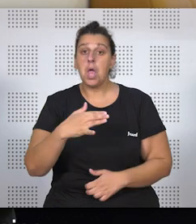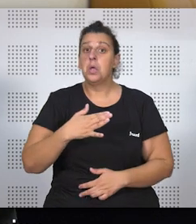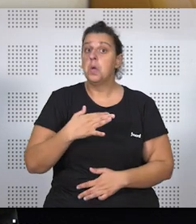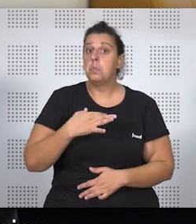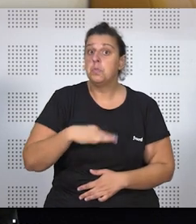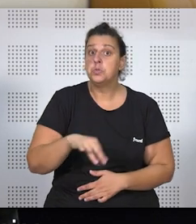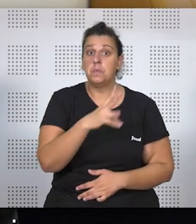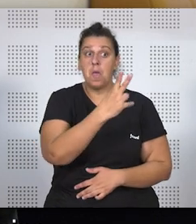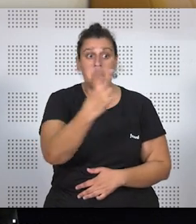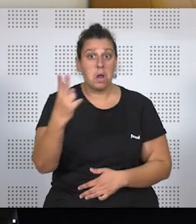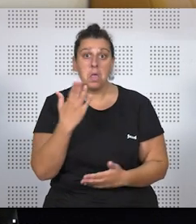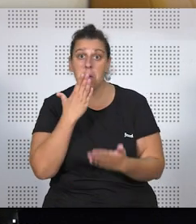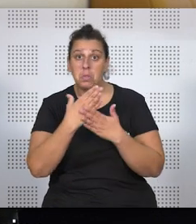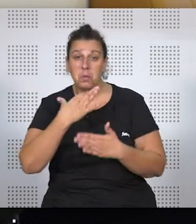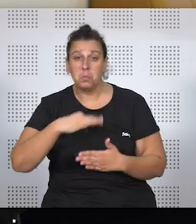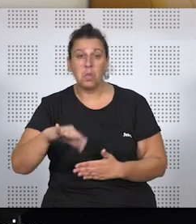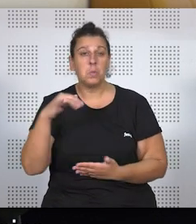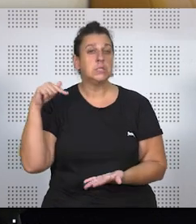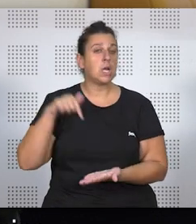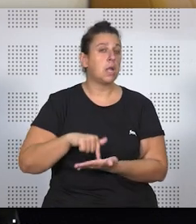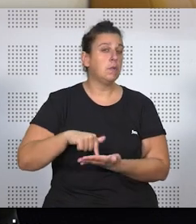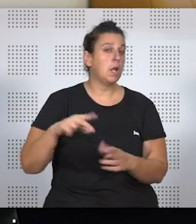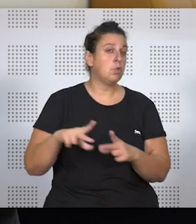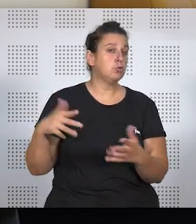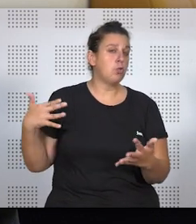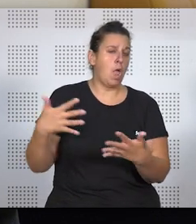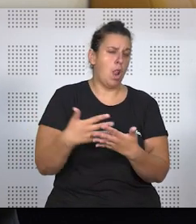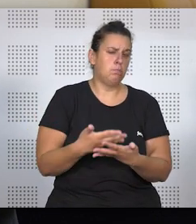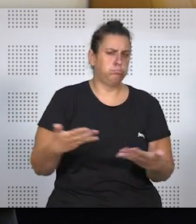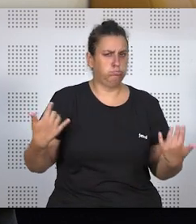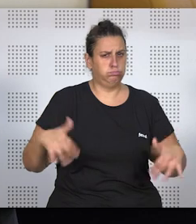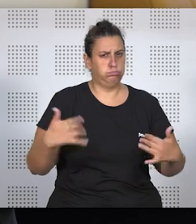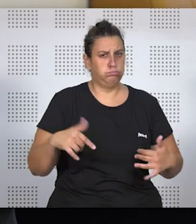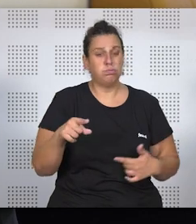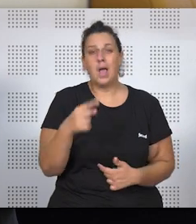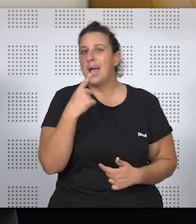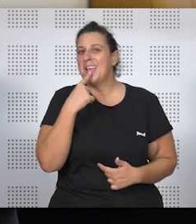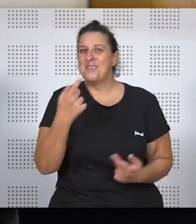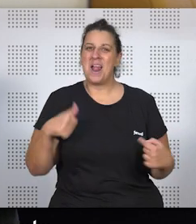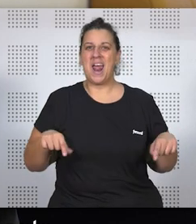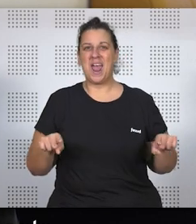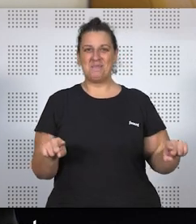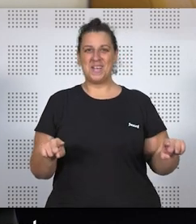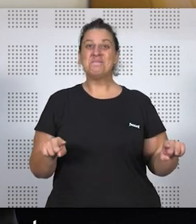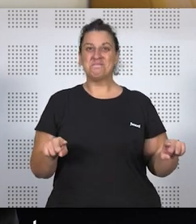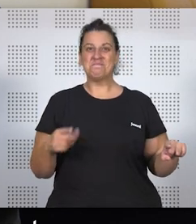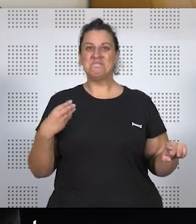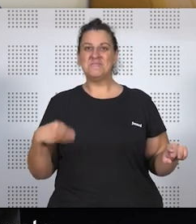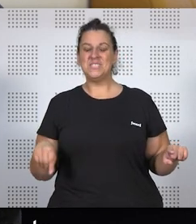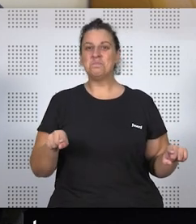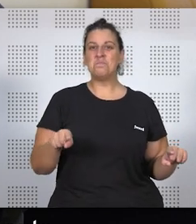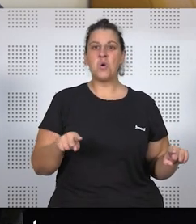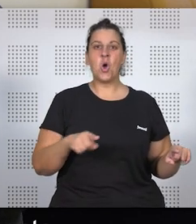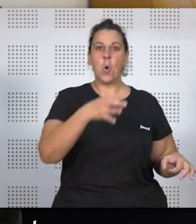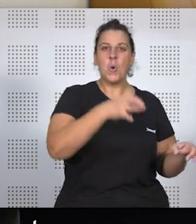de muchísimas parejas, además de una reivindicación social enorme, y ahí digamos que iba como a la par, iba al mismo tiempo que se